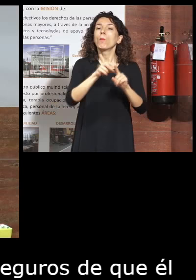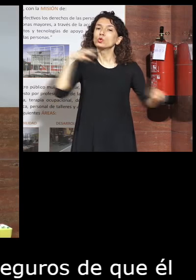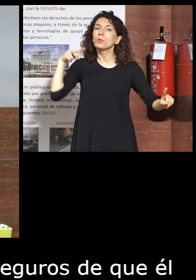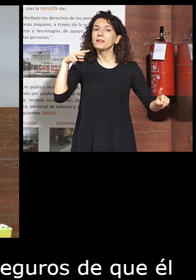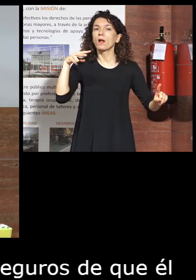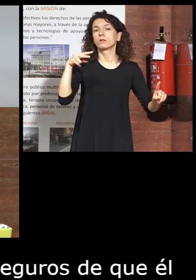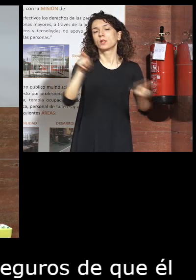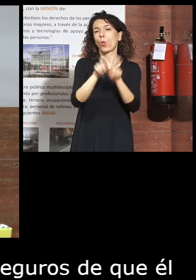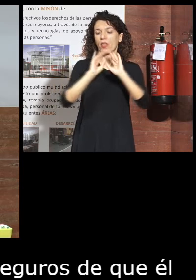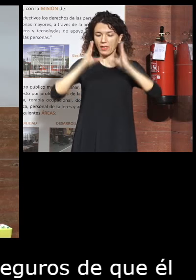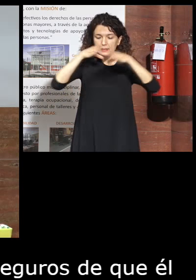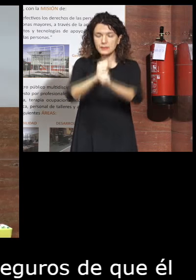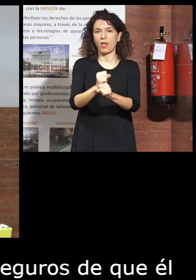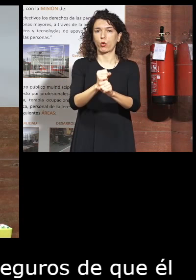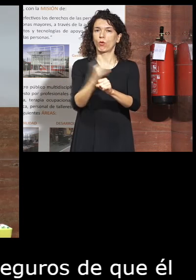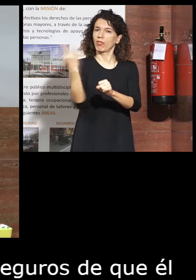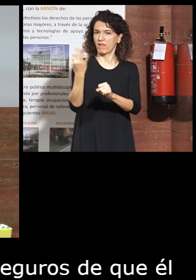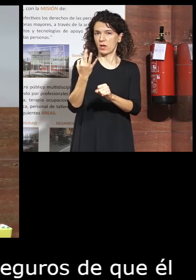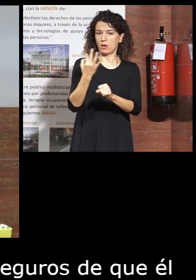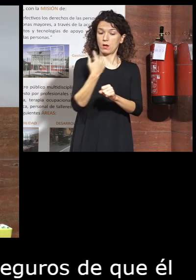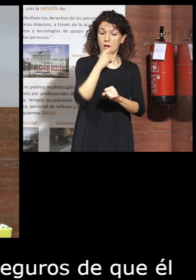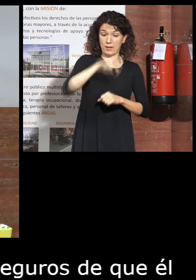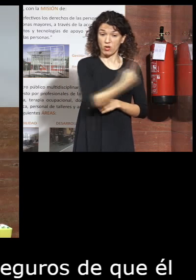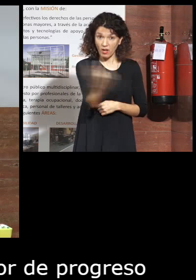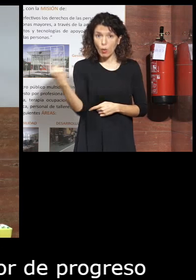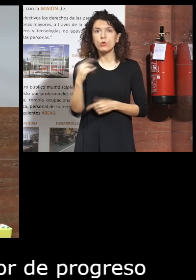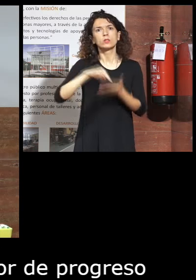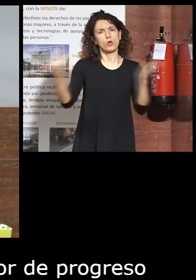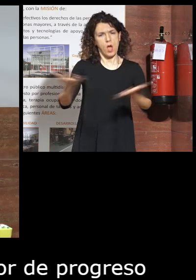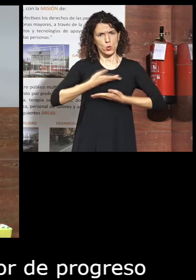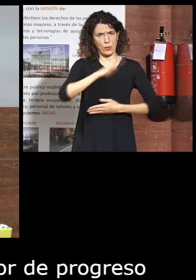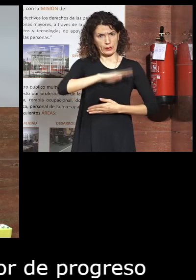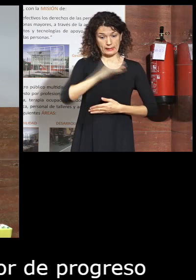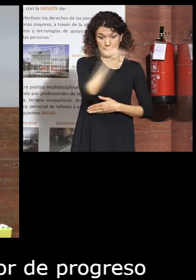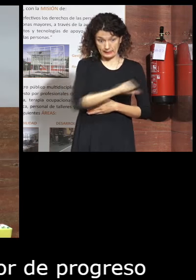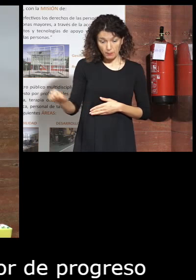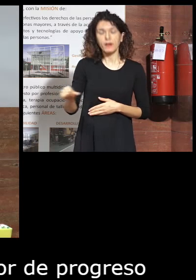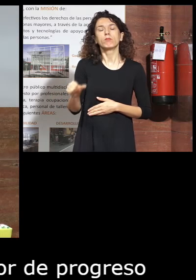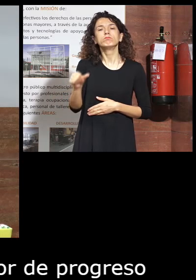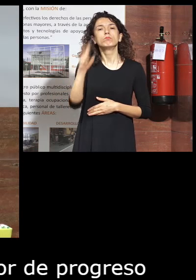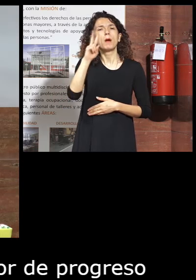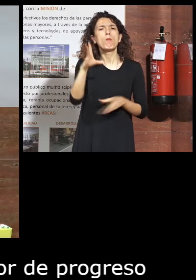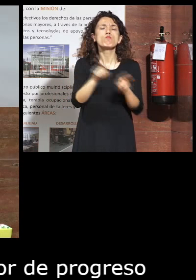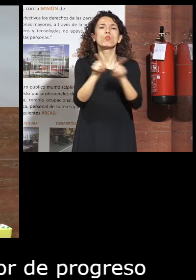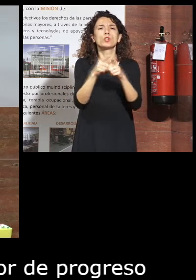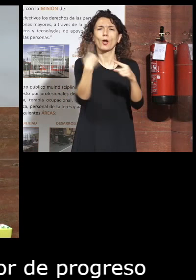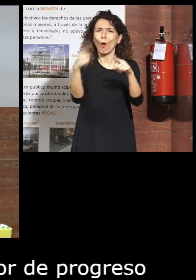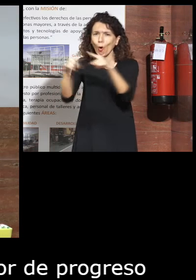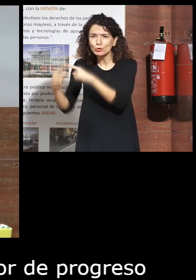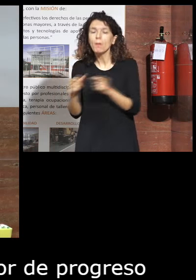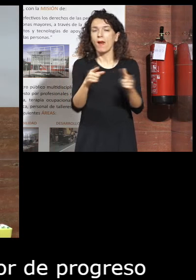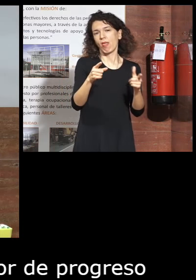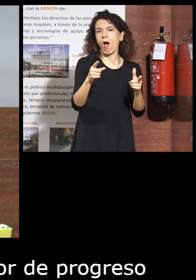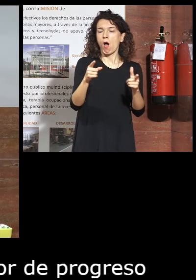enfoque centrado y concentrado en cada persona. En esta semana veremos muchos chismes que contribuyen a esta